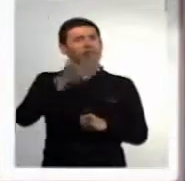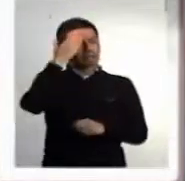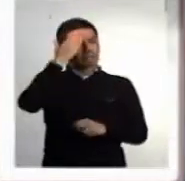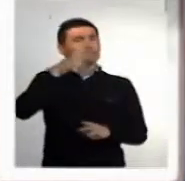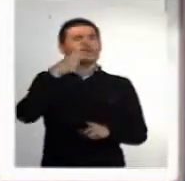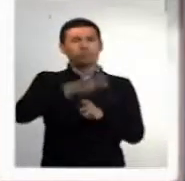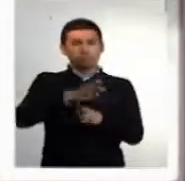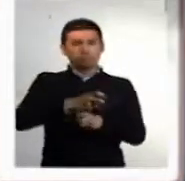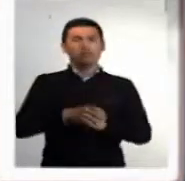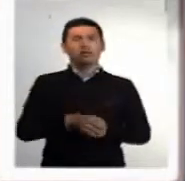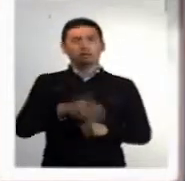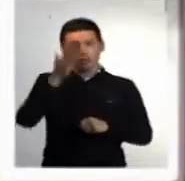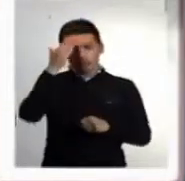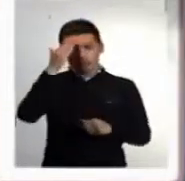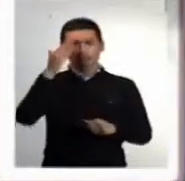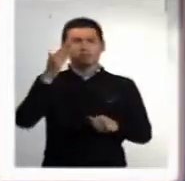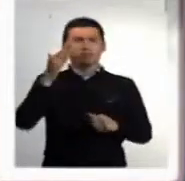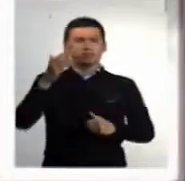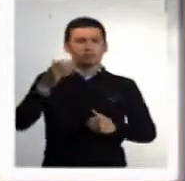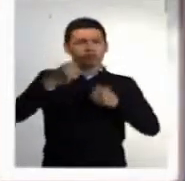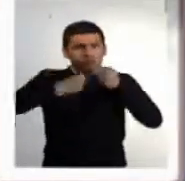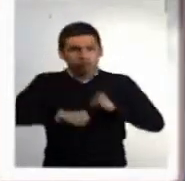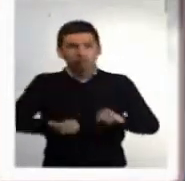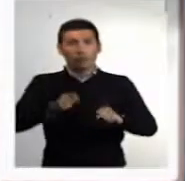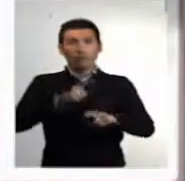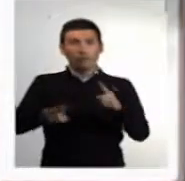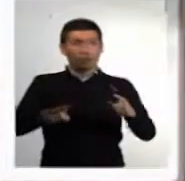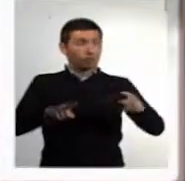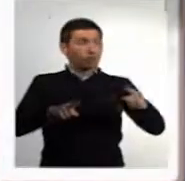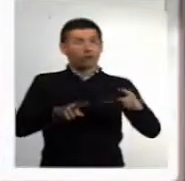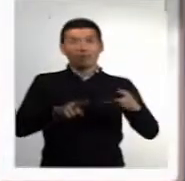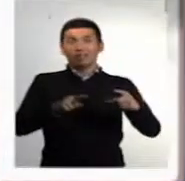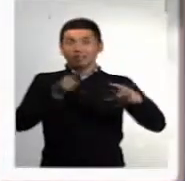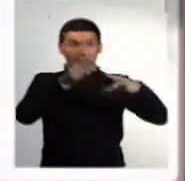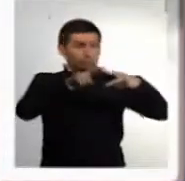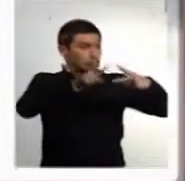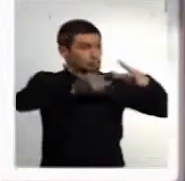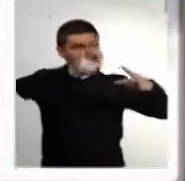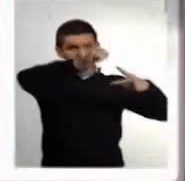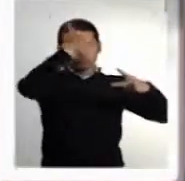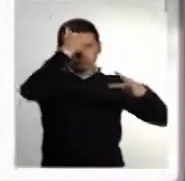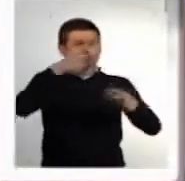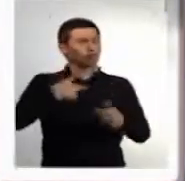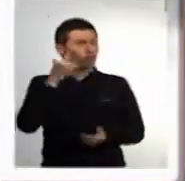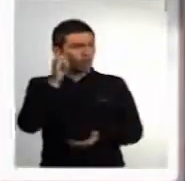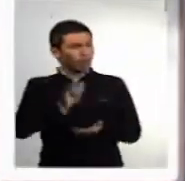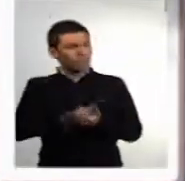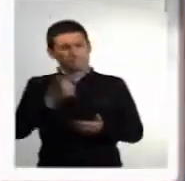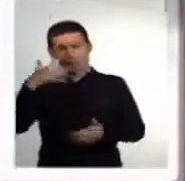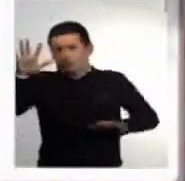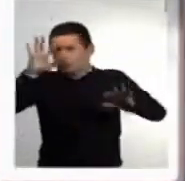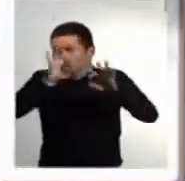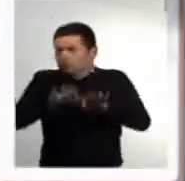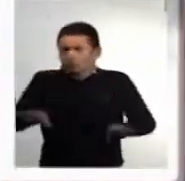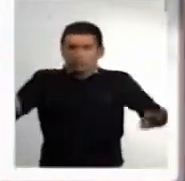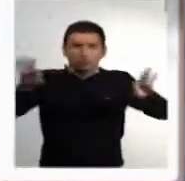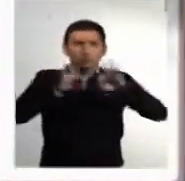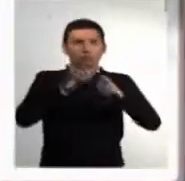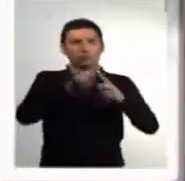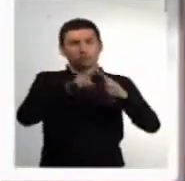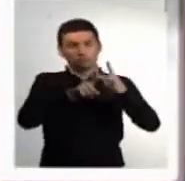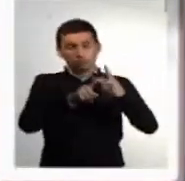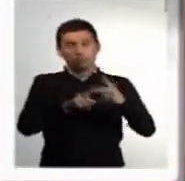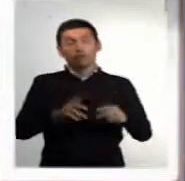Sabemos que es muy difícil. Sabemos que esfuerzos se hacen. Pero son los dos pilares, yo creo, más importantes